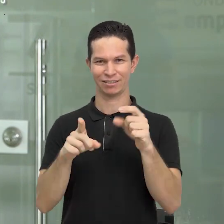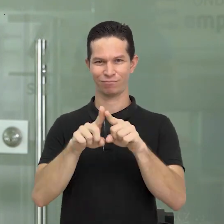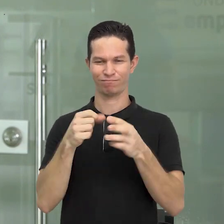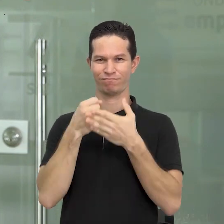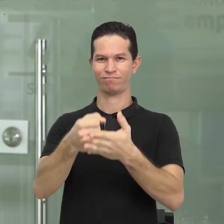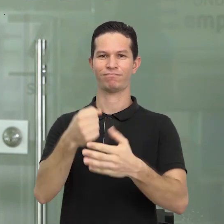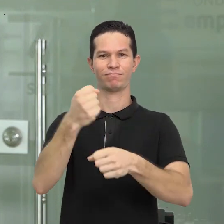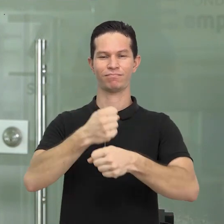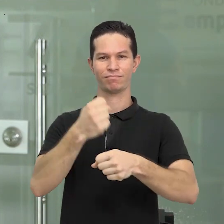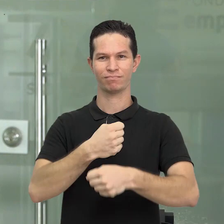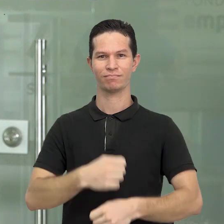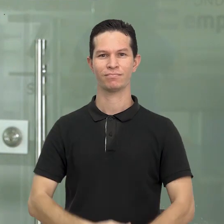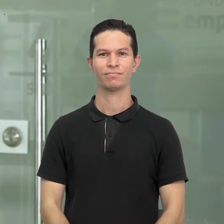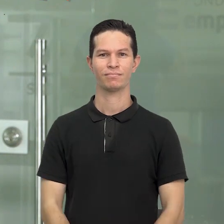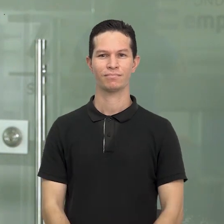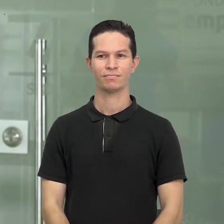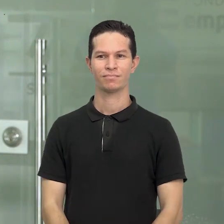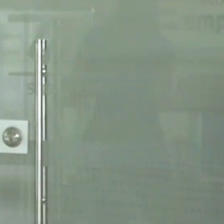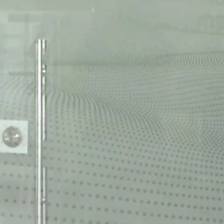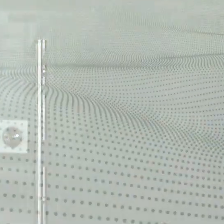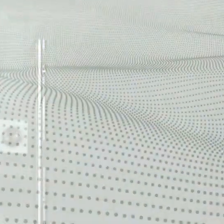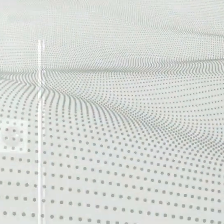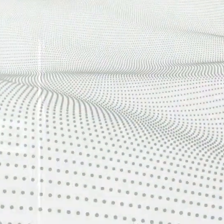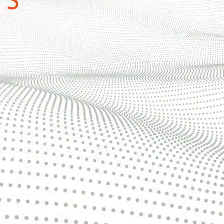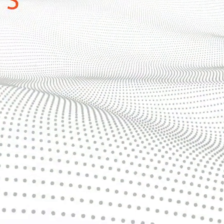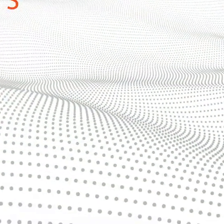tecnológicas, porque SENA es empleo.